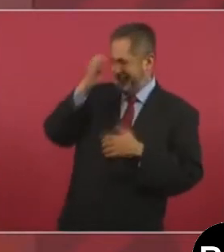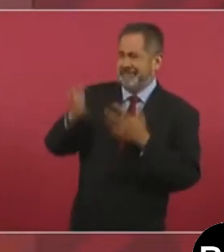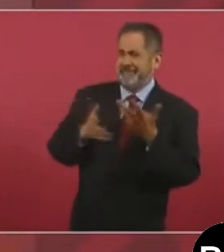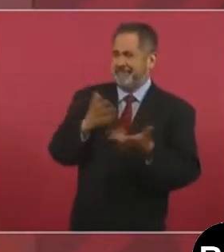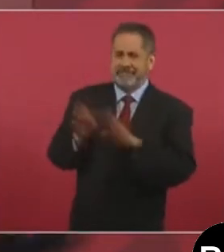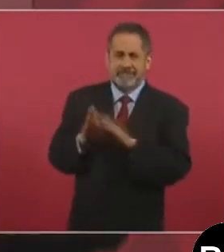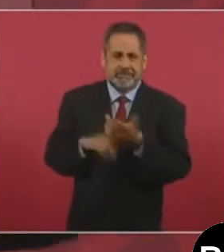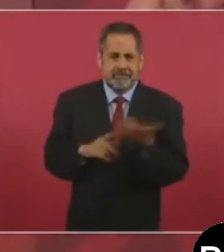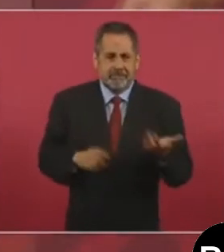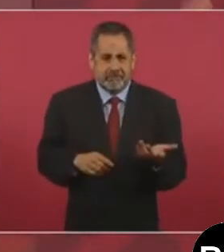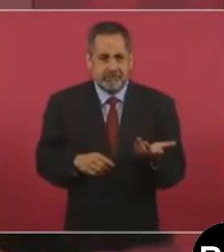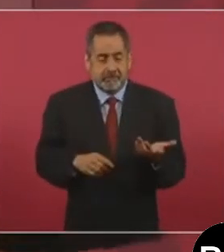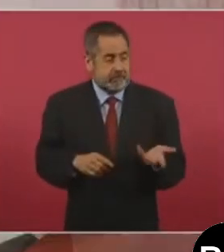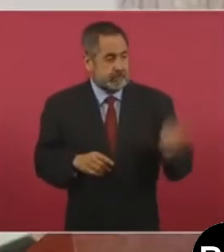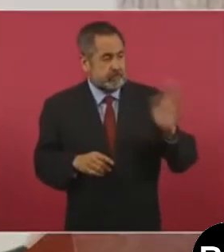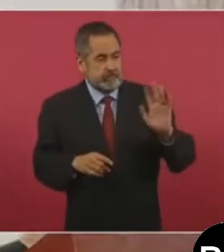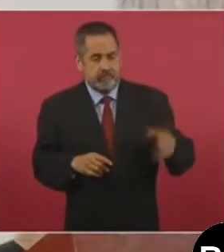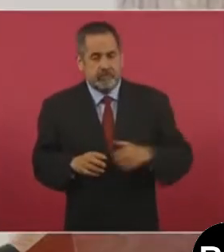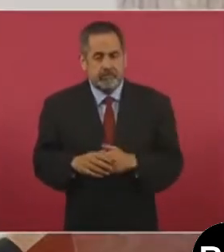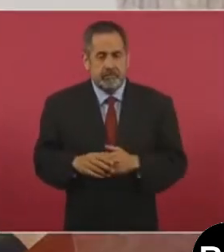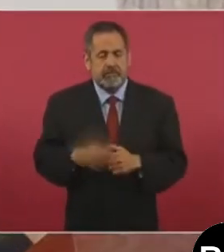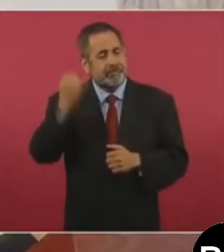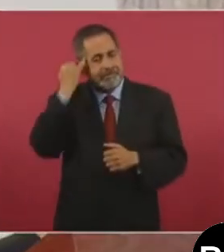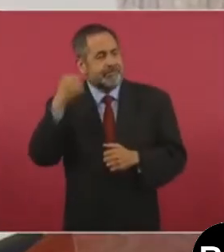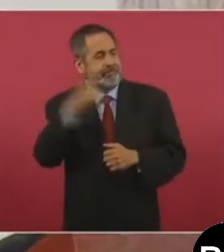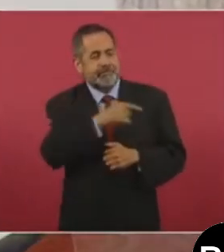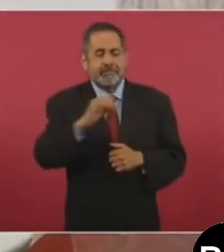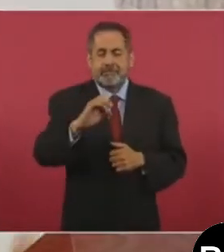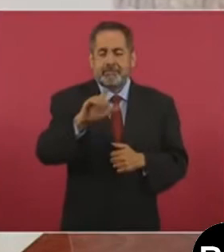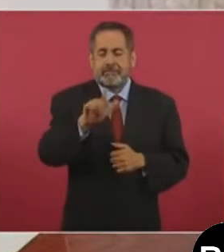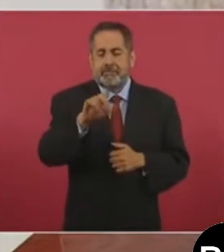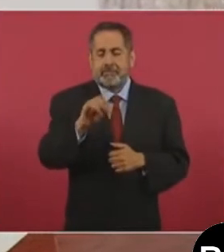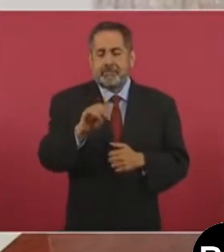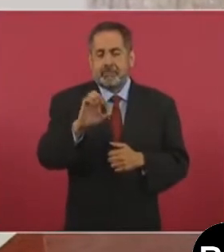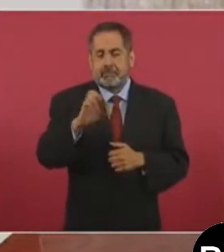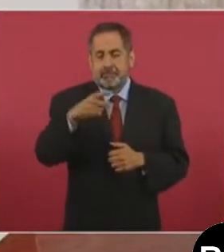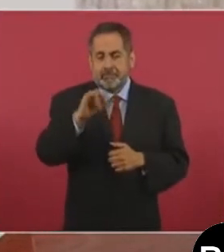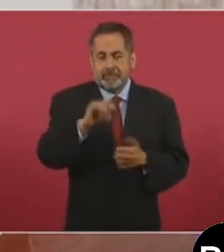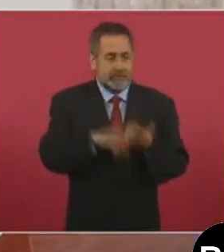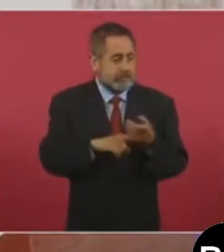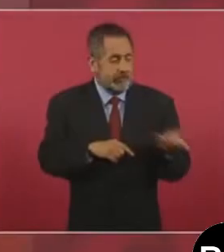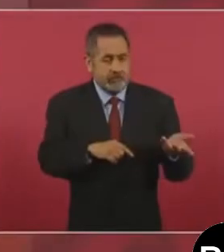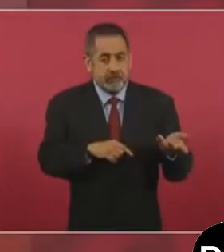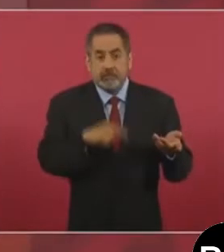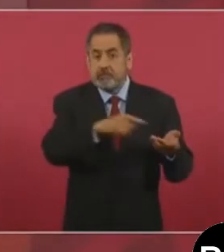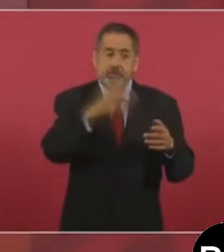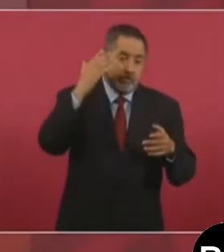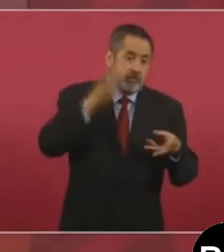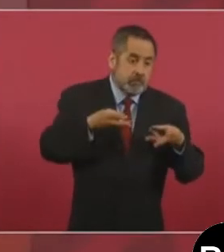Imagínense lo que está pensando Claudio X. González, tanto dinero invertido,